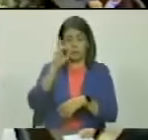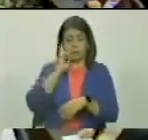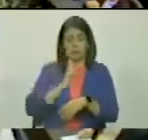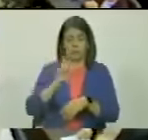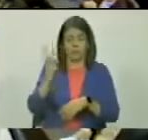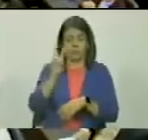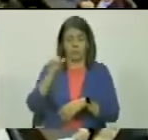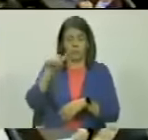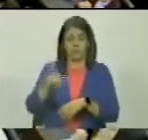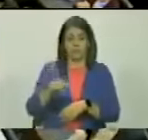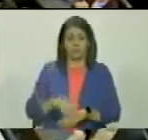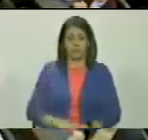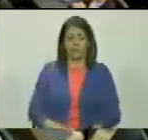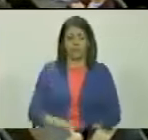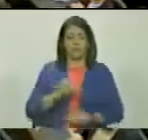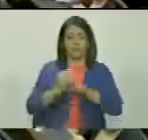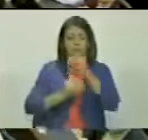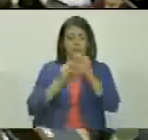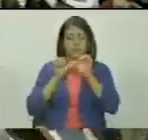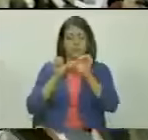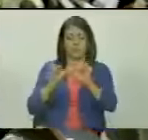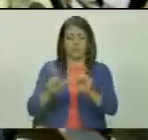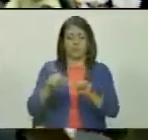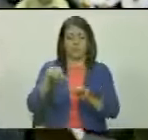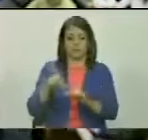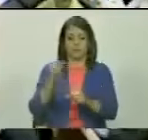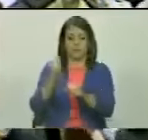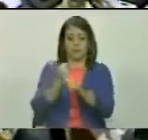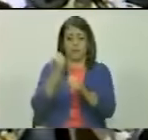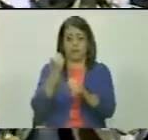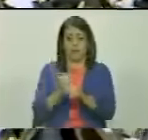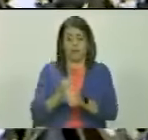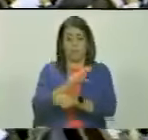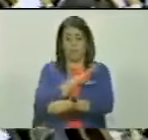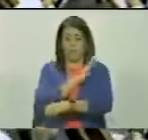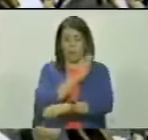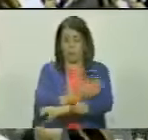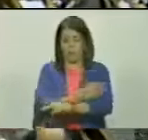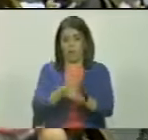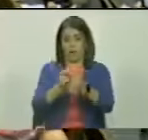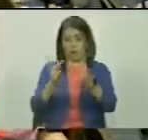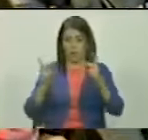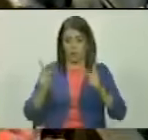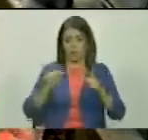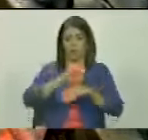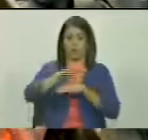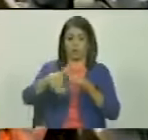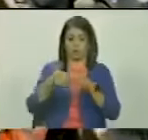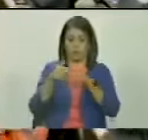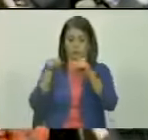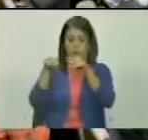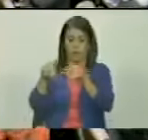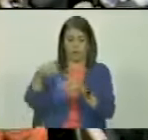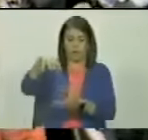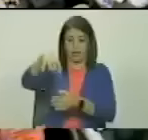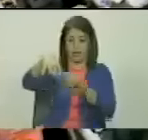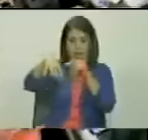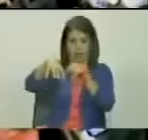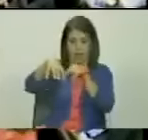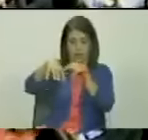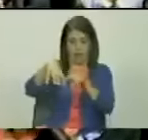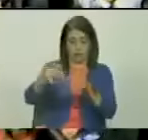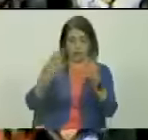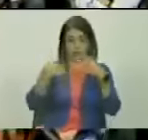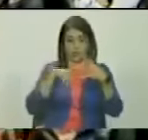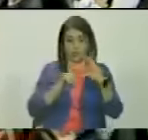bolivariana de venezuela y establecer el régimen de funcionamiento de los poderes públicos en torno a esa entidad federal